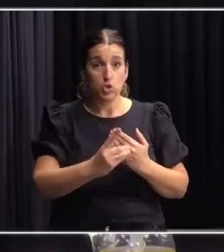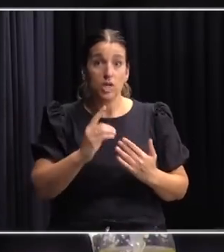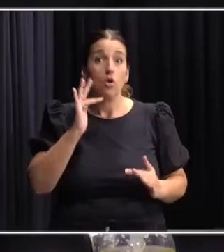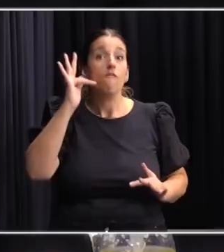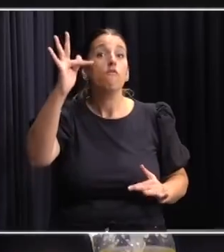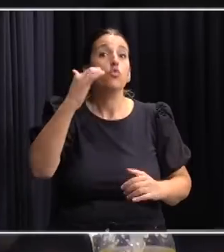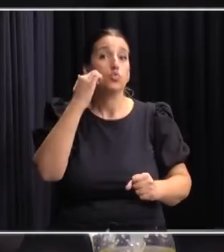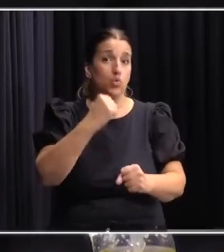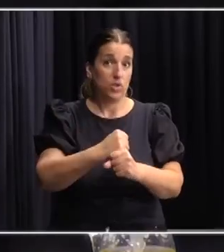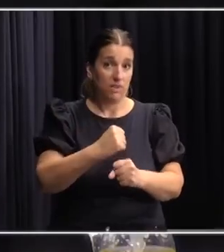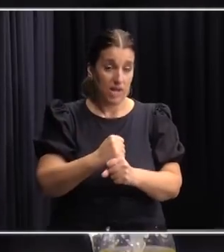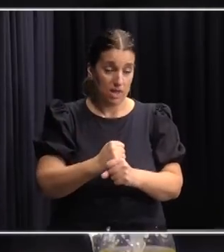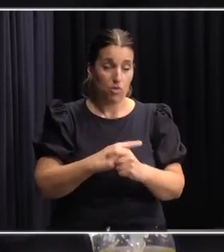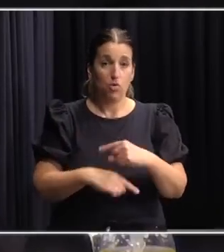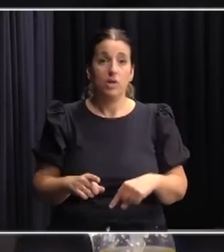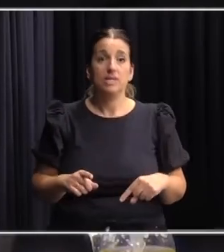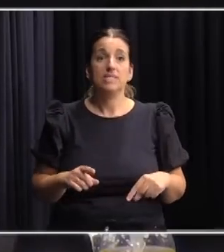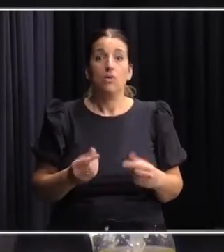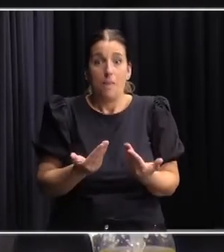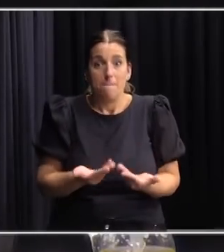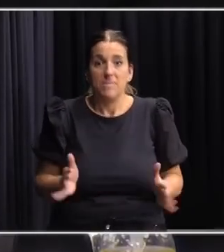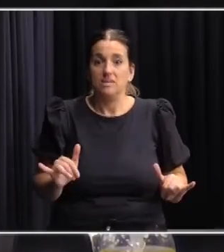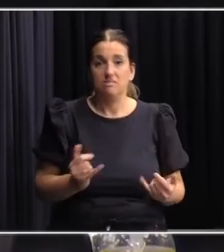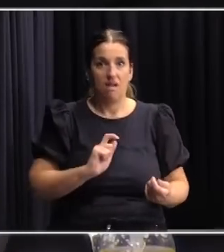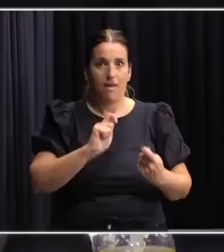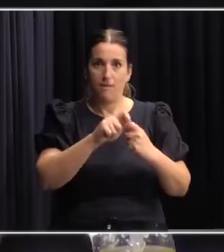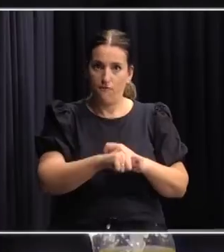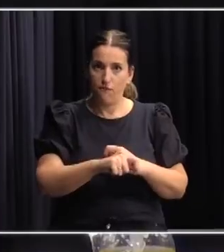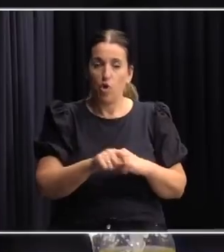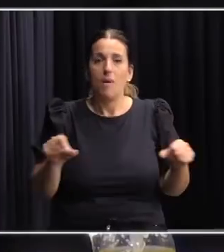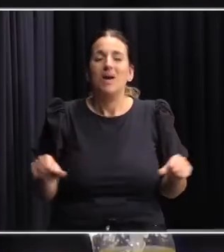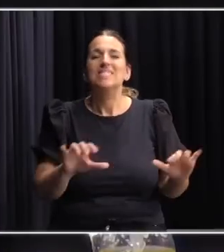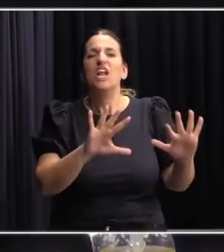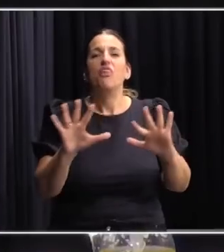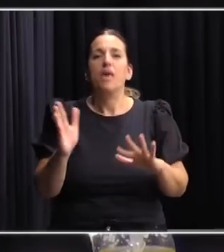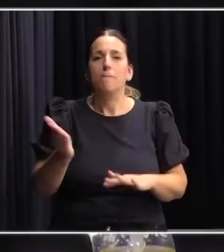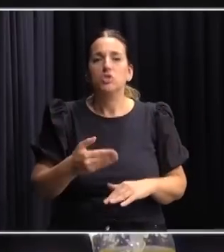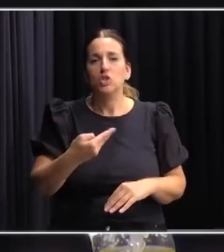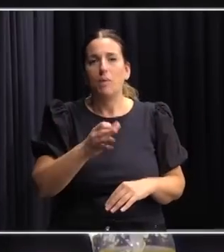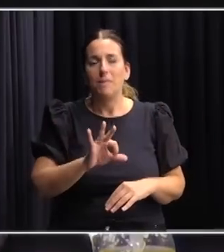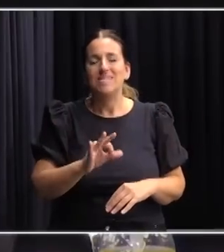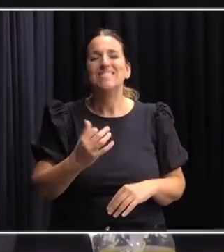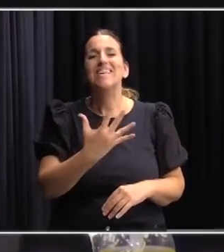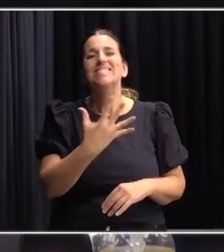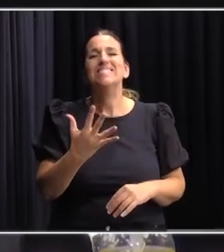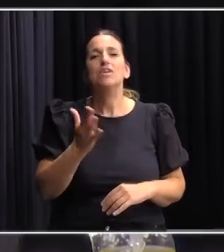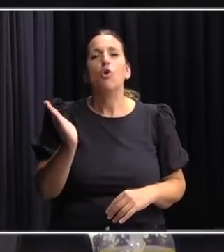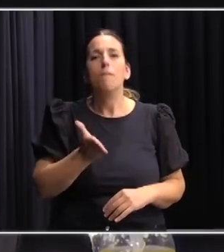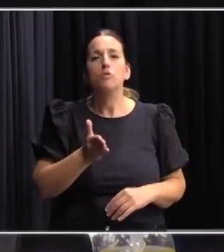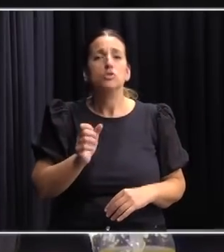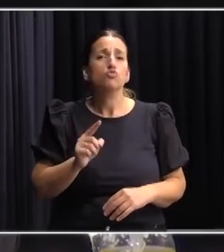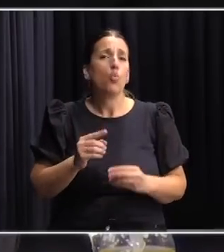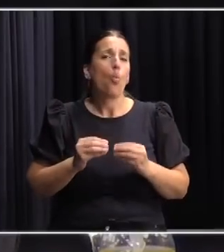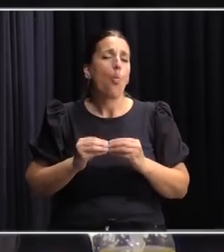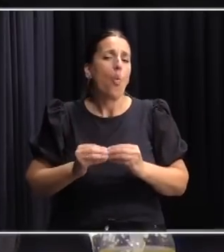futuros trabajadores a partir de que entre la emergencia la reforma va a ser 10% a VPS 5% a su